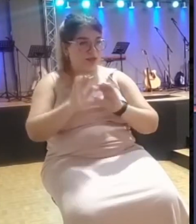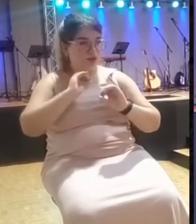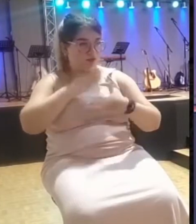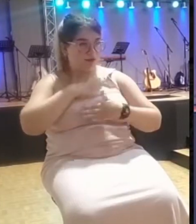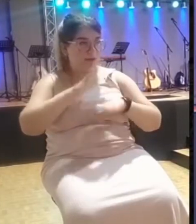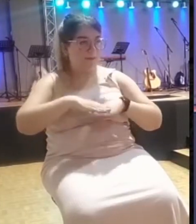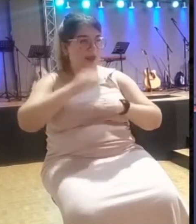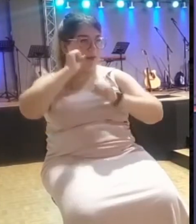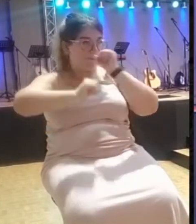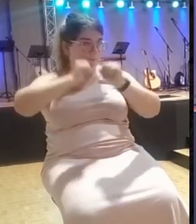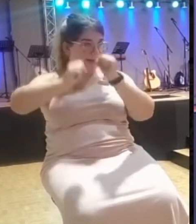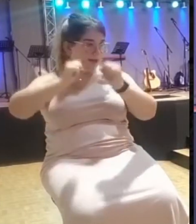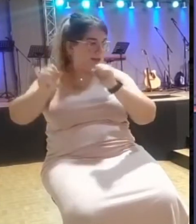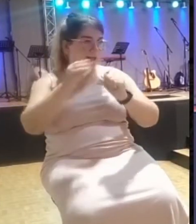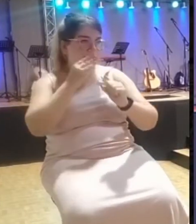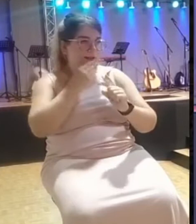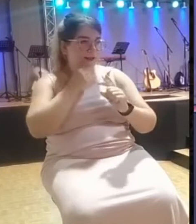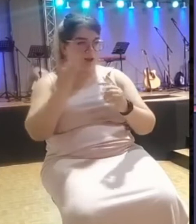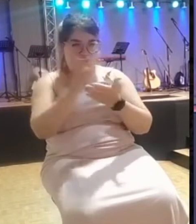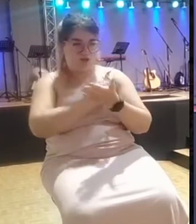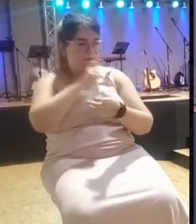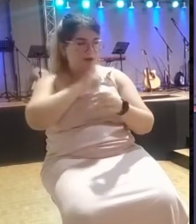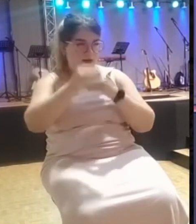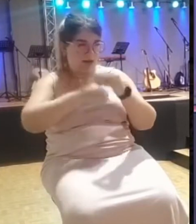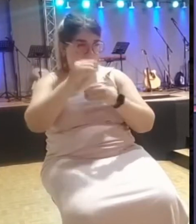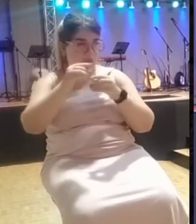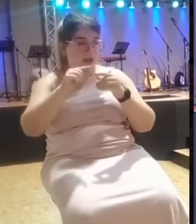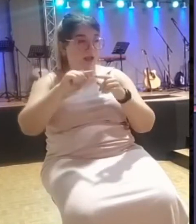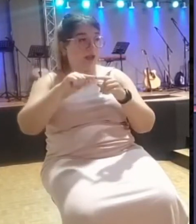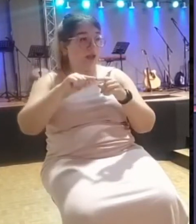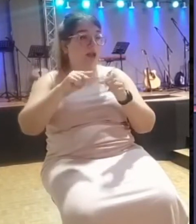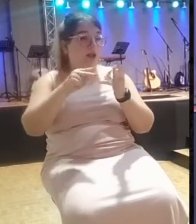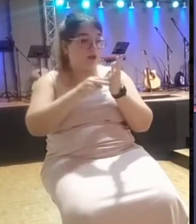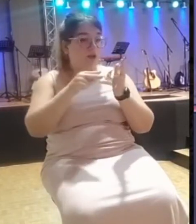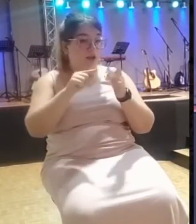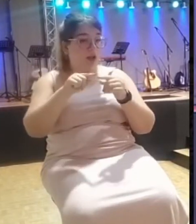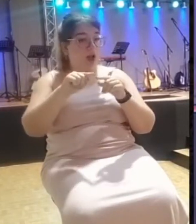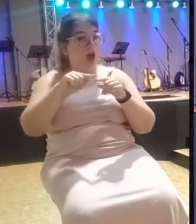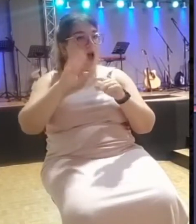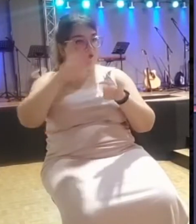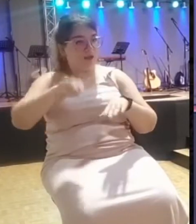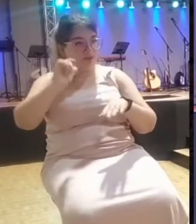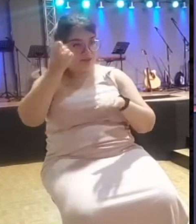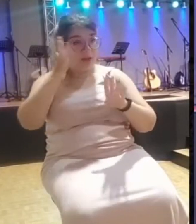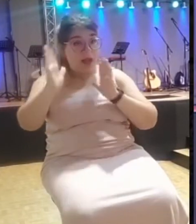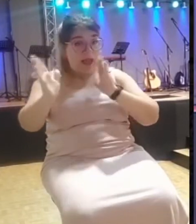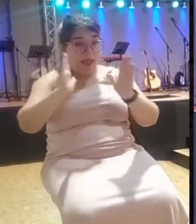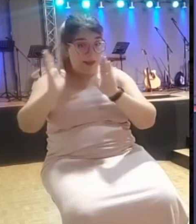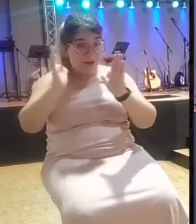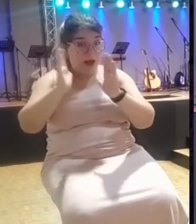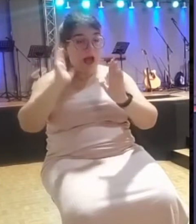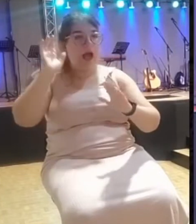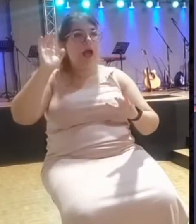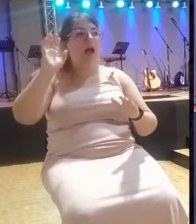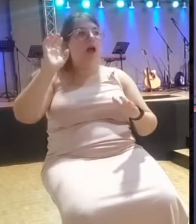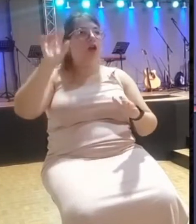asesinar, para hacer todo lo malo, que luego lo hicieron, lamentablemente, pero en este momento, Dios había dado una oportunidad a Israel y nadie que lo